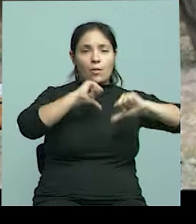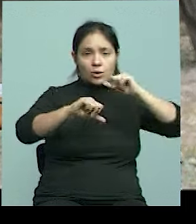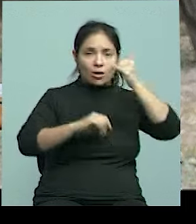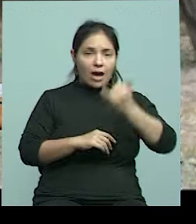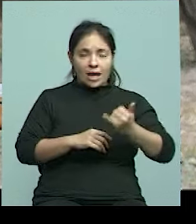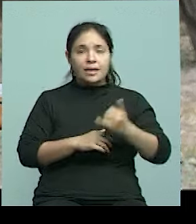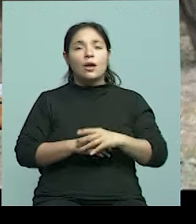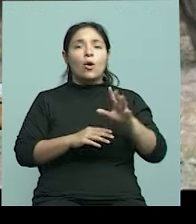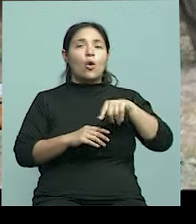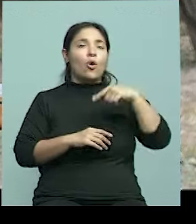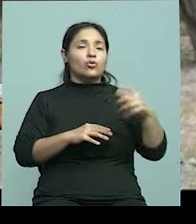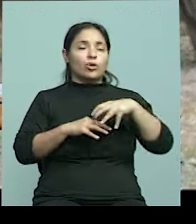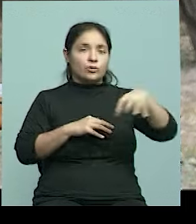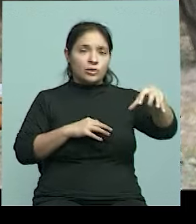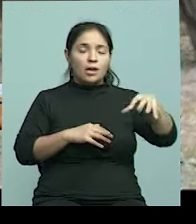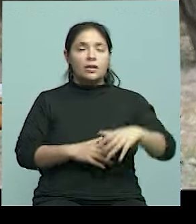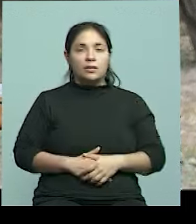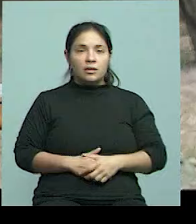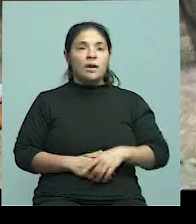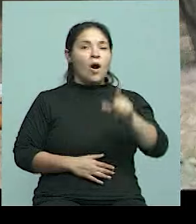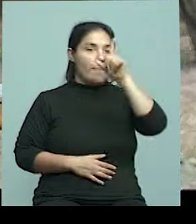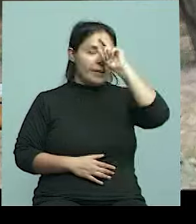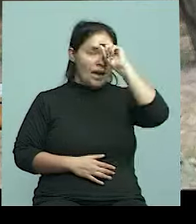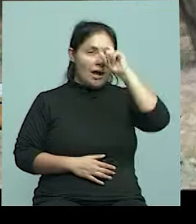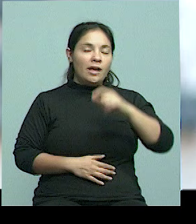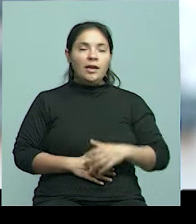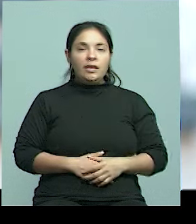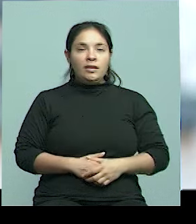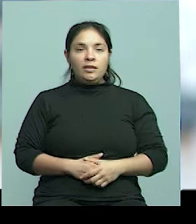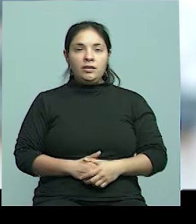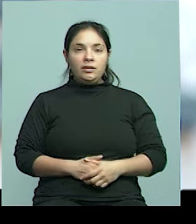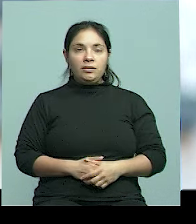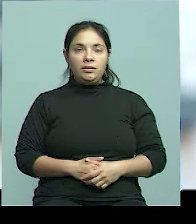otras independencias hospitalarias, por ejemplo.